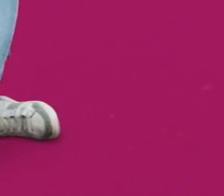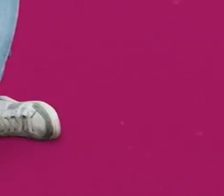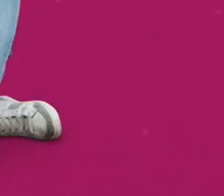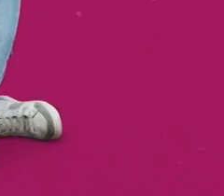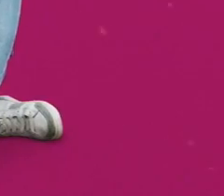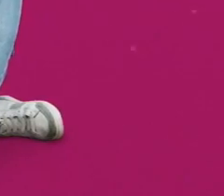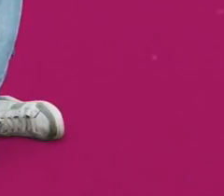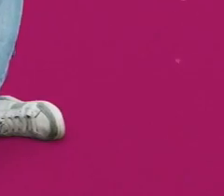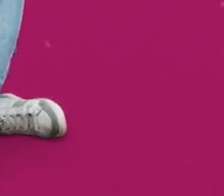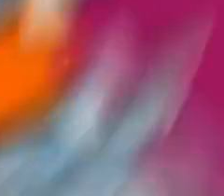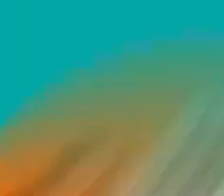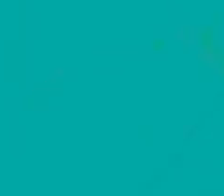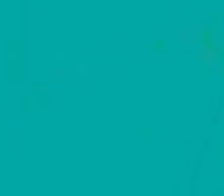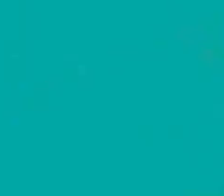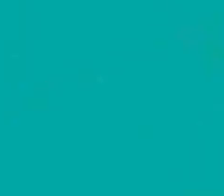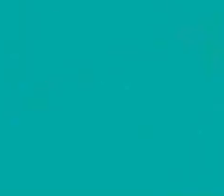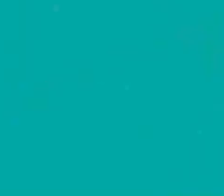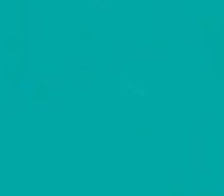el valor de su vivienda.